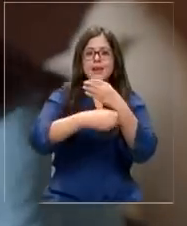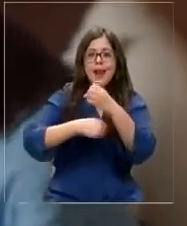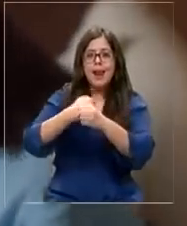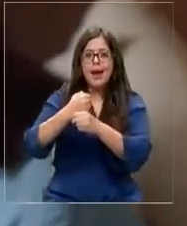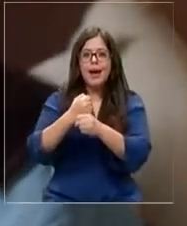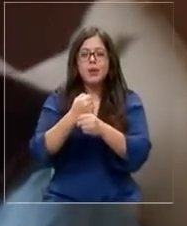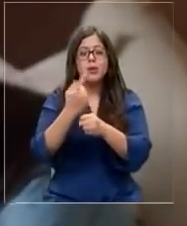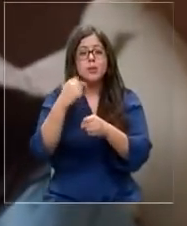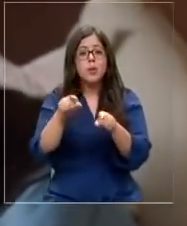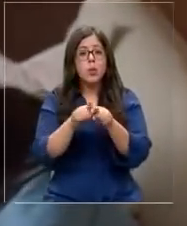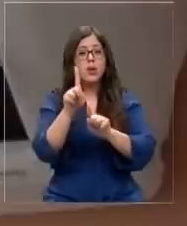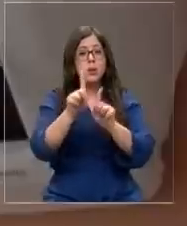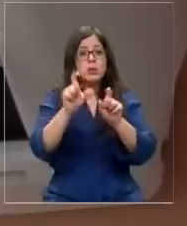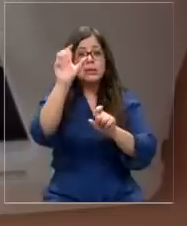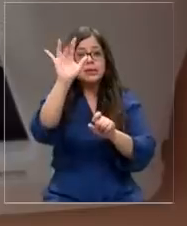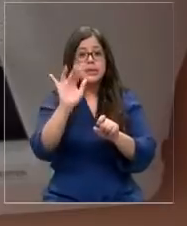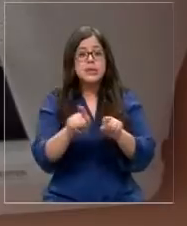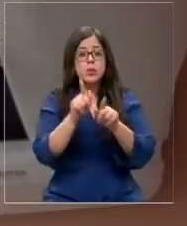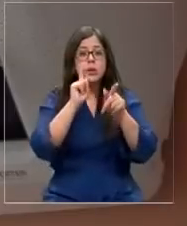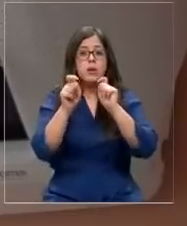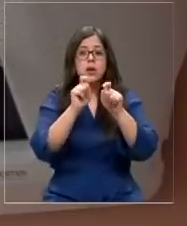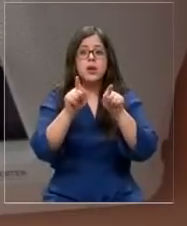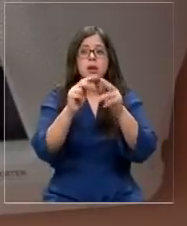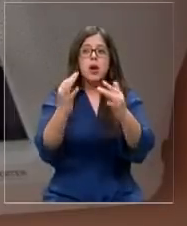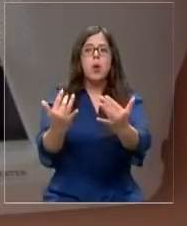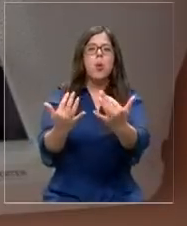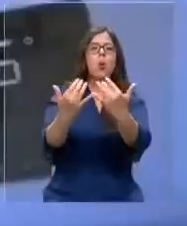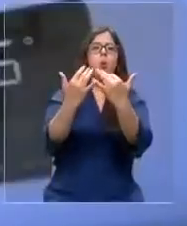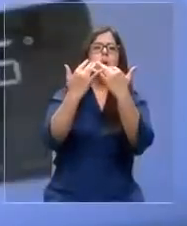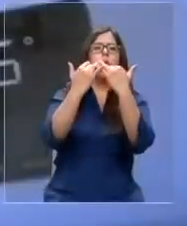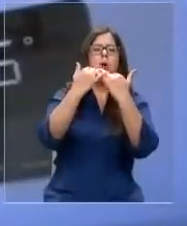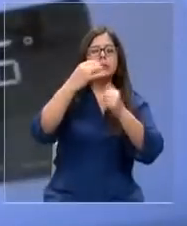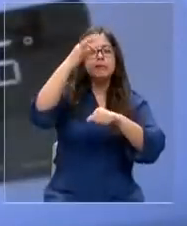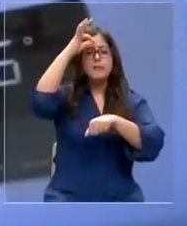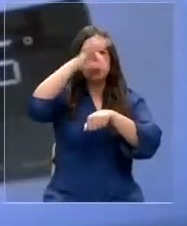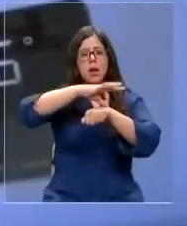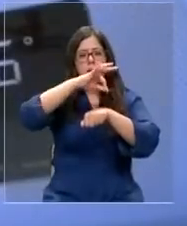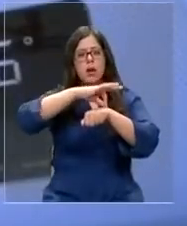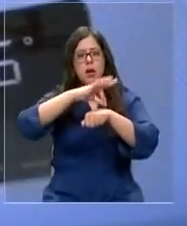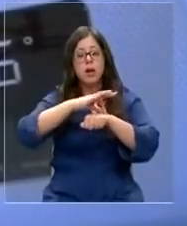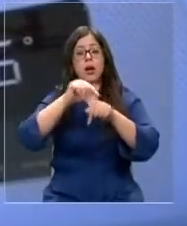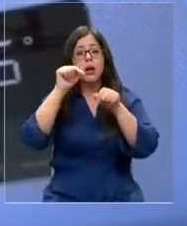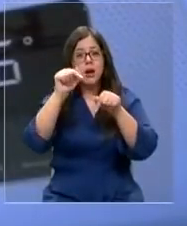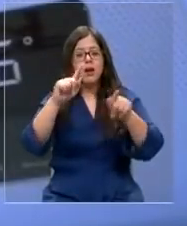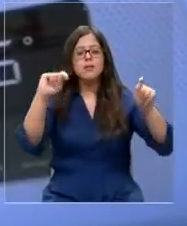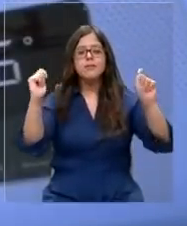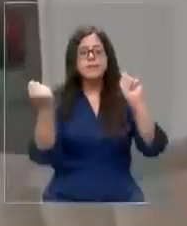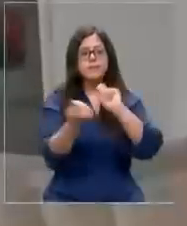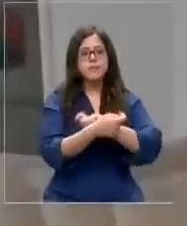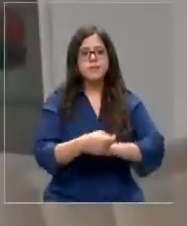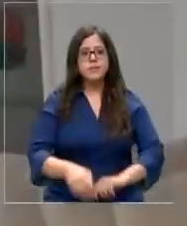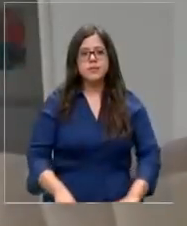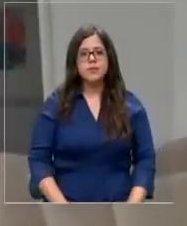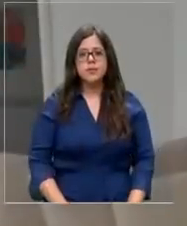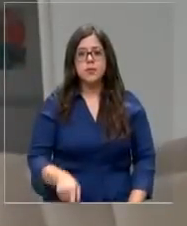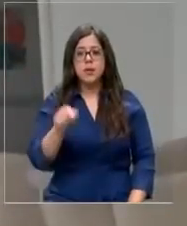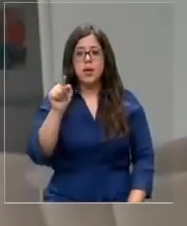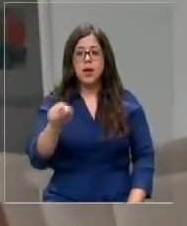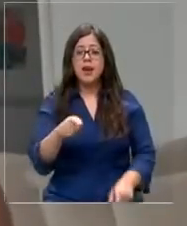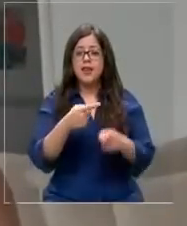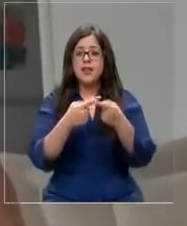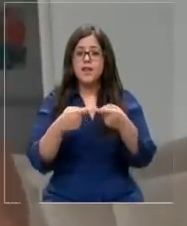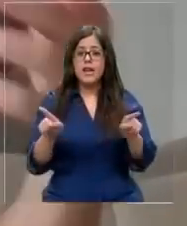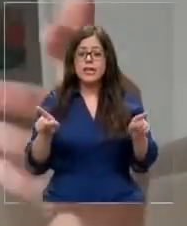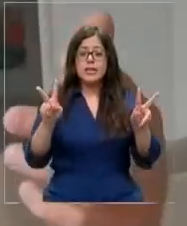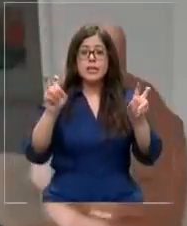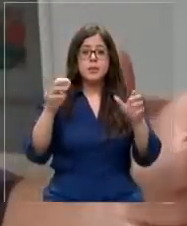características no muy gratas como la peligrosa ráfaga de aire que producen enfermedades. Eso está cambiando. La diferencia que hace con los